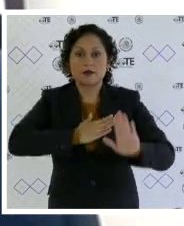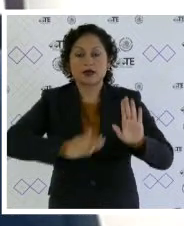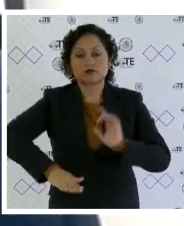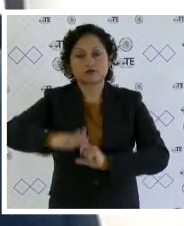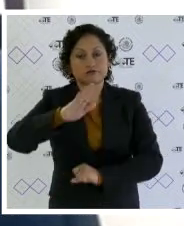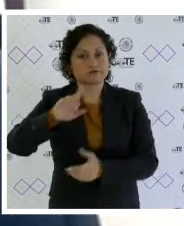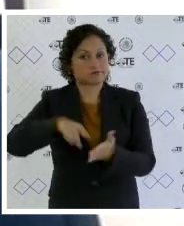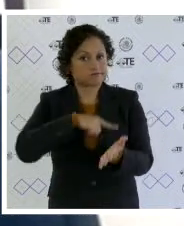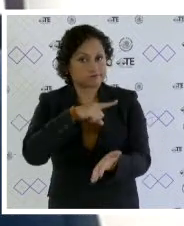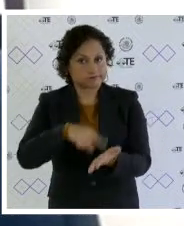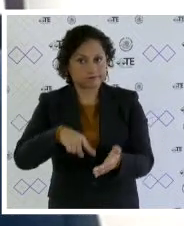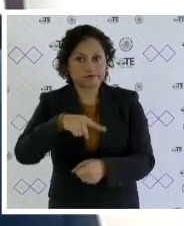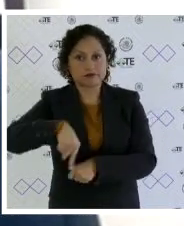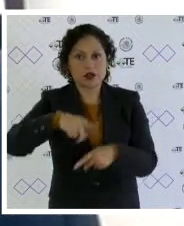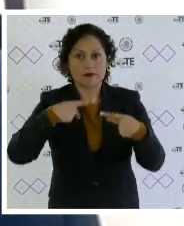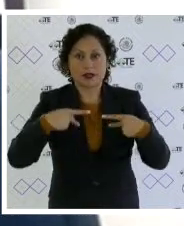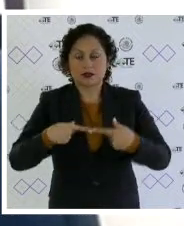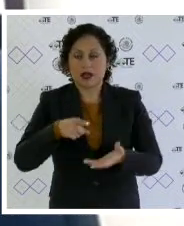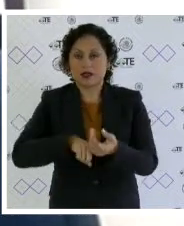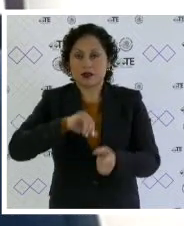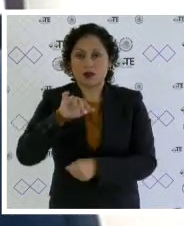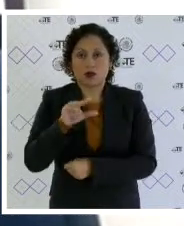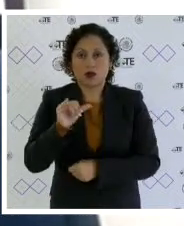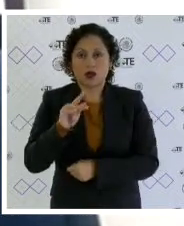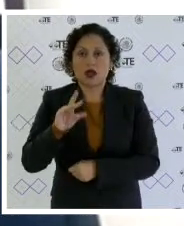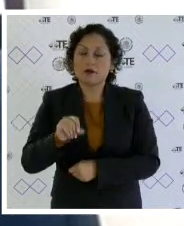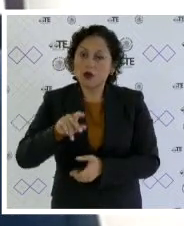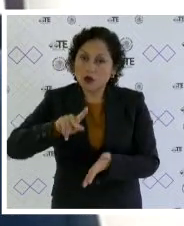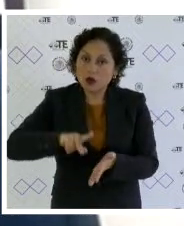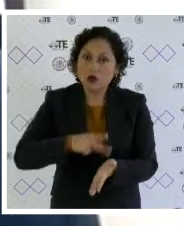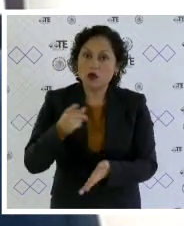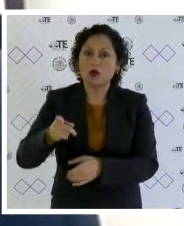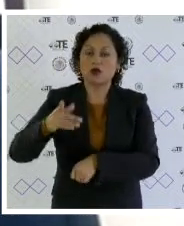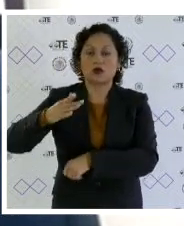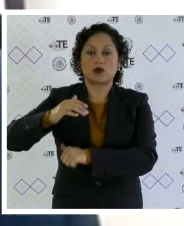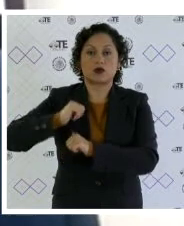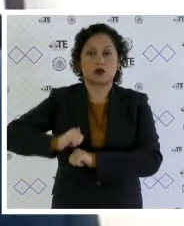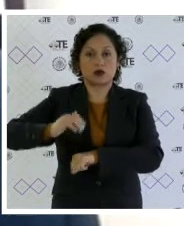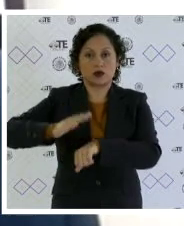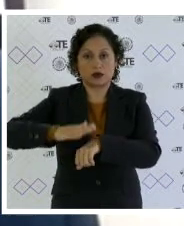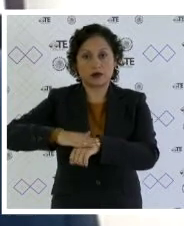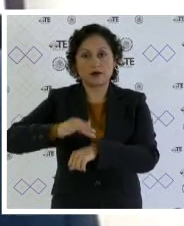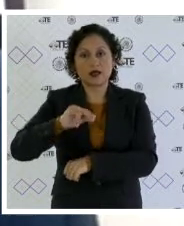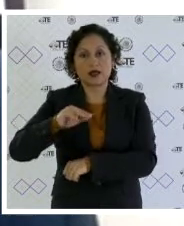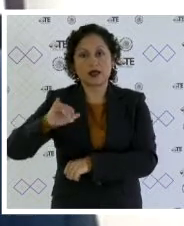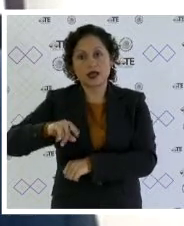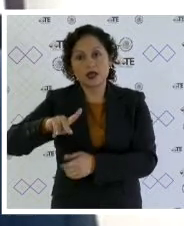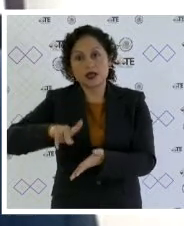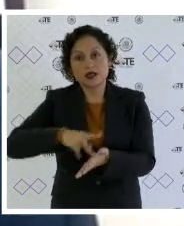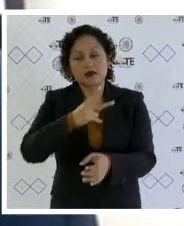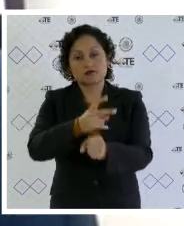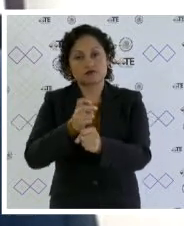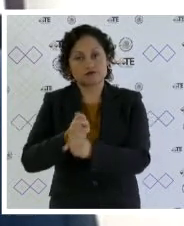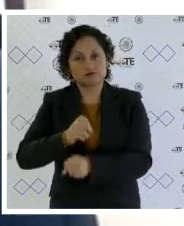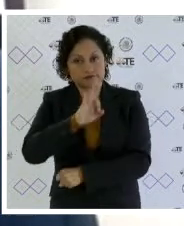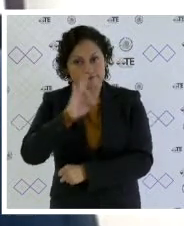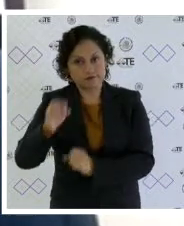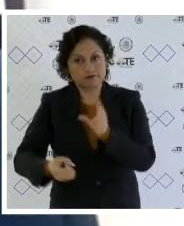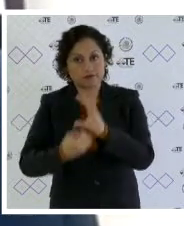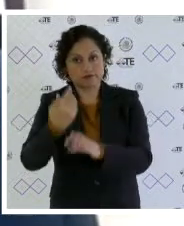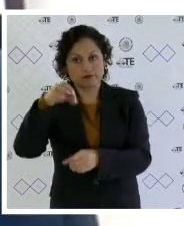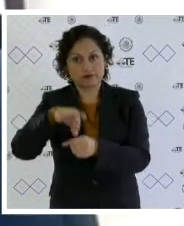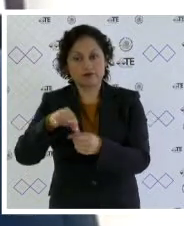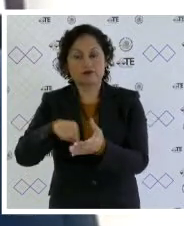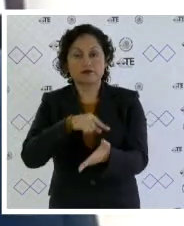de las personas integrantes de la copaco y ordenar al instituto electoral convocar a una jornada electiva extraordinaria de ahí que si la